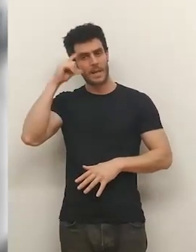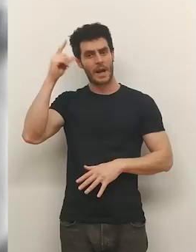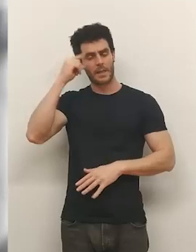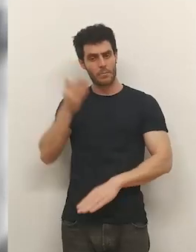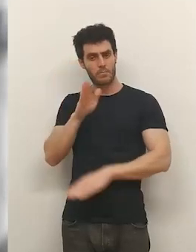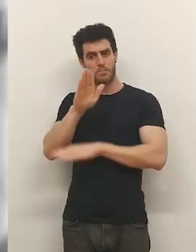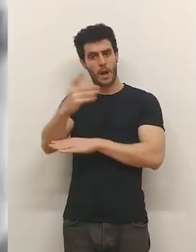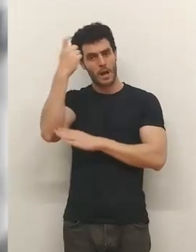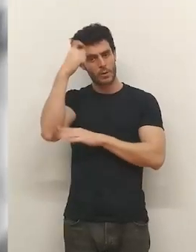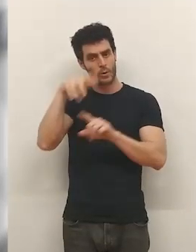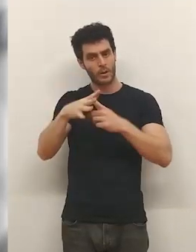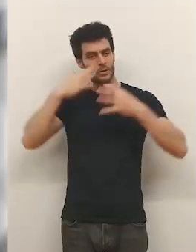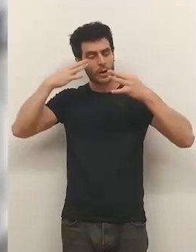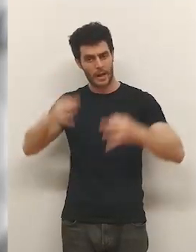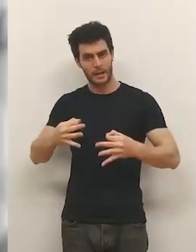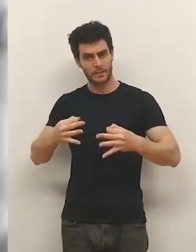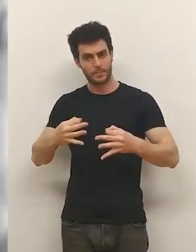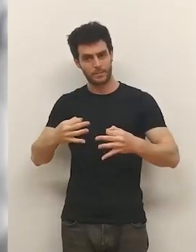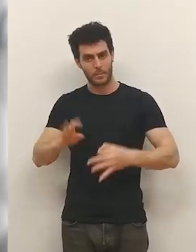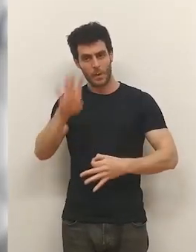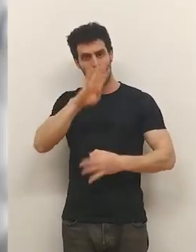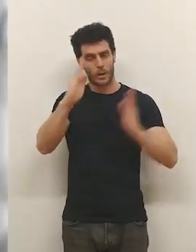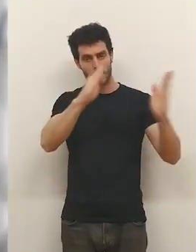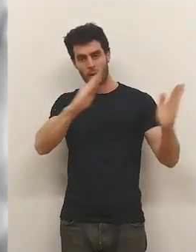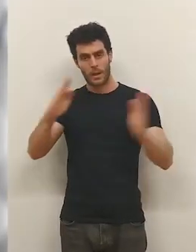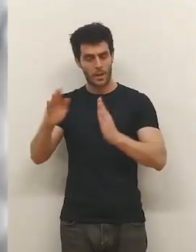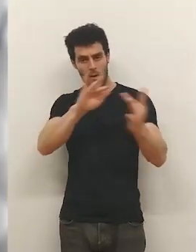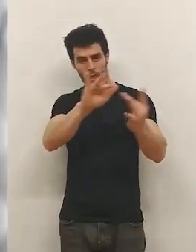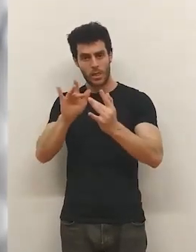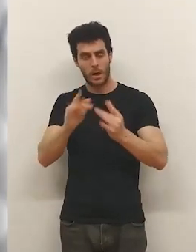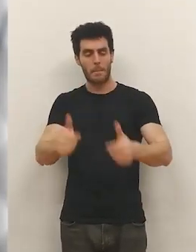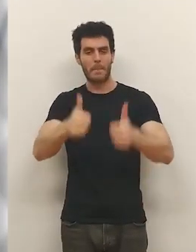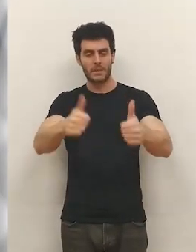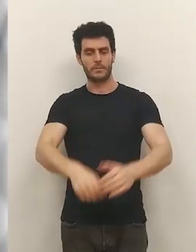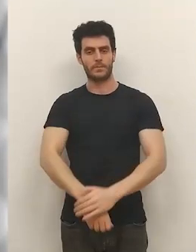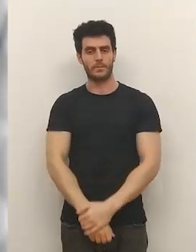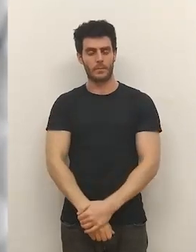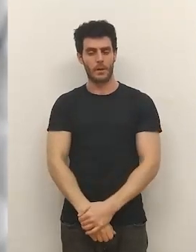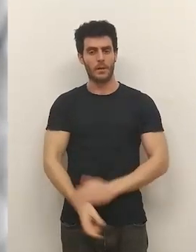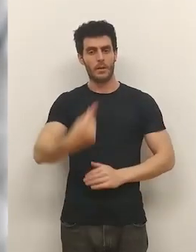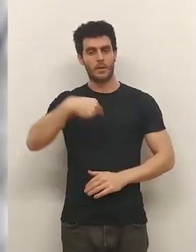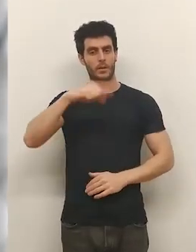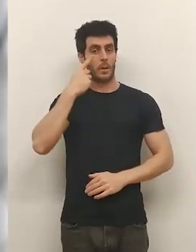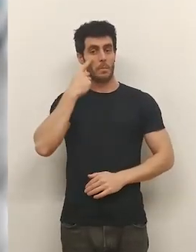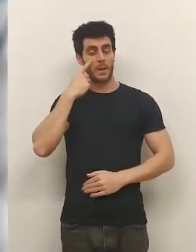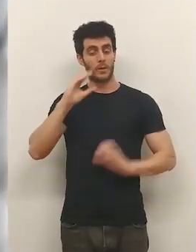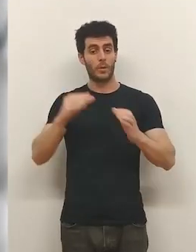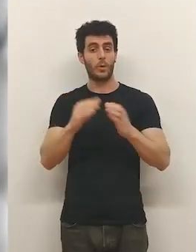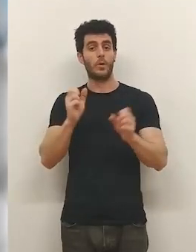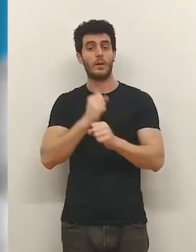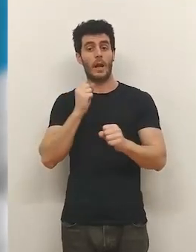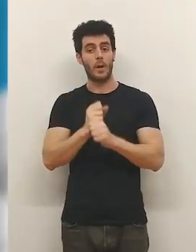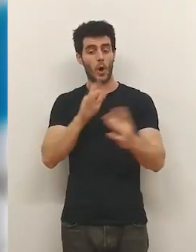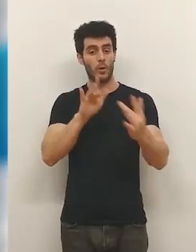les han propuesto a los alumnos casos reales... ...en esta cuarta edición la interacción ha sido mayor. Hemos querido que los grupos de